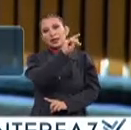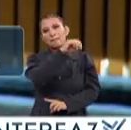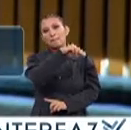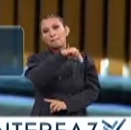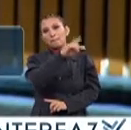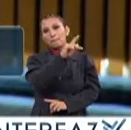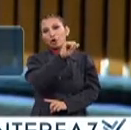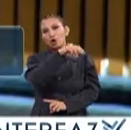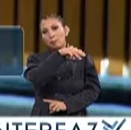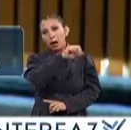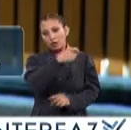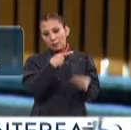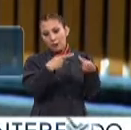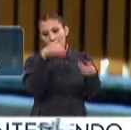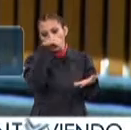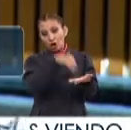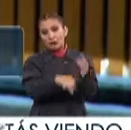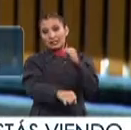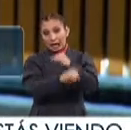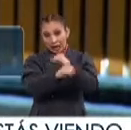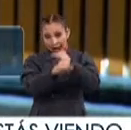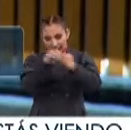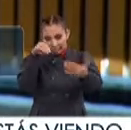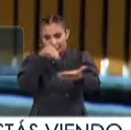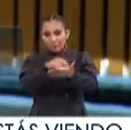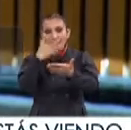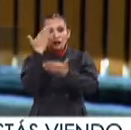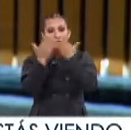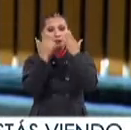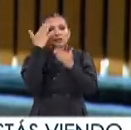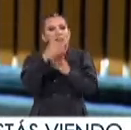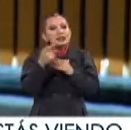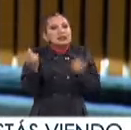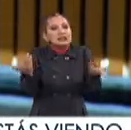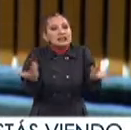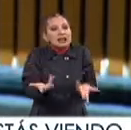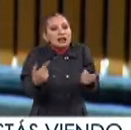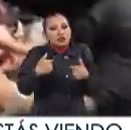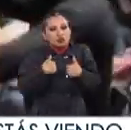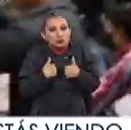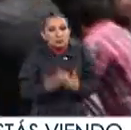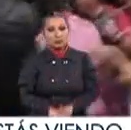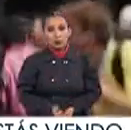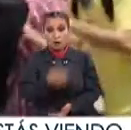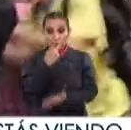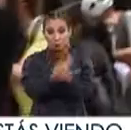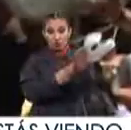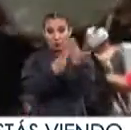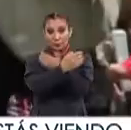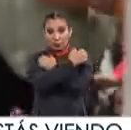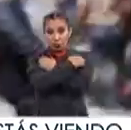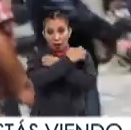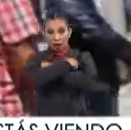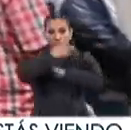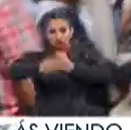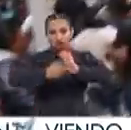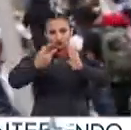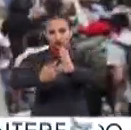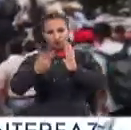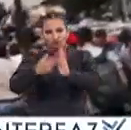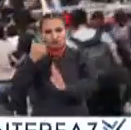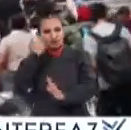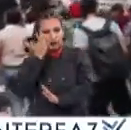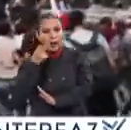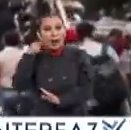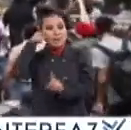se está preparando y va a ser en línea para poder saber exactamente también qué hacer Un programa de educación continua que